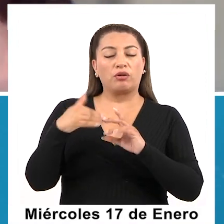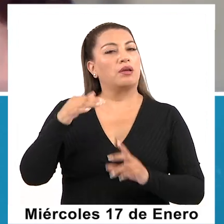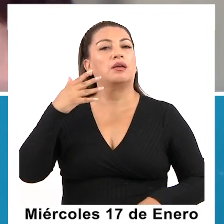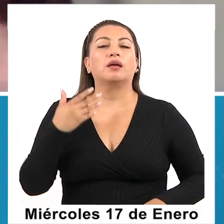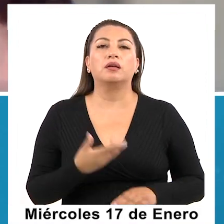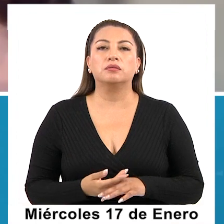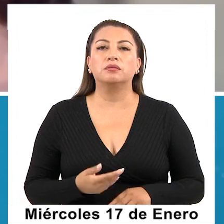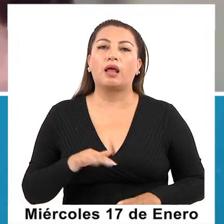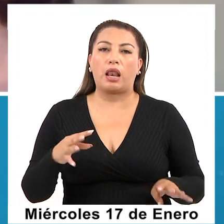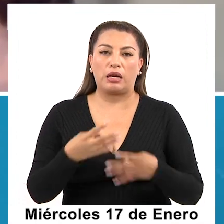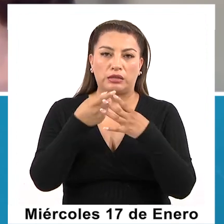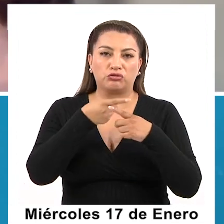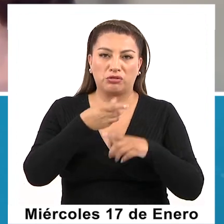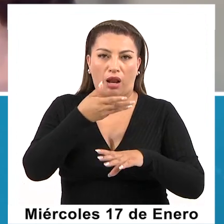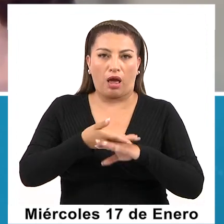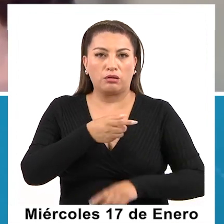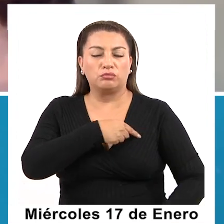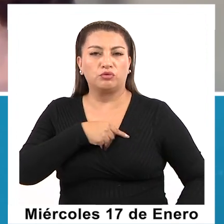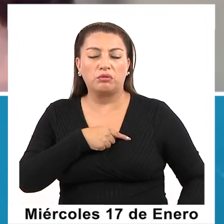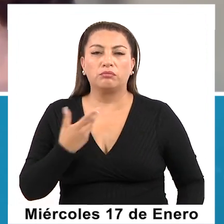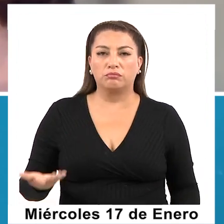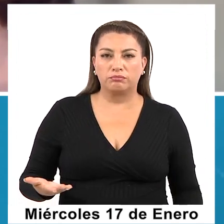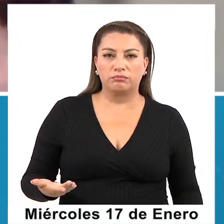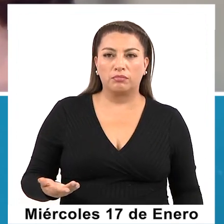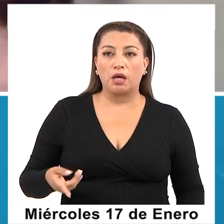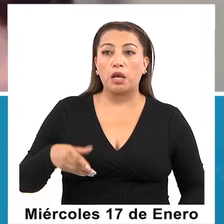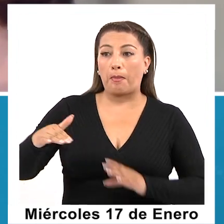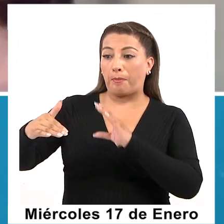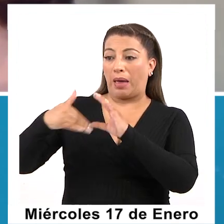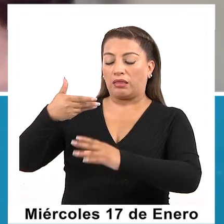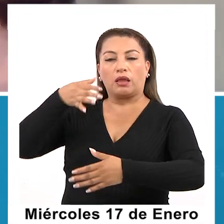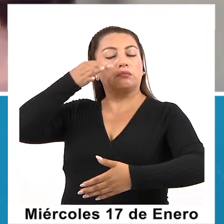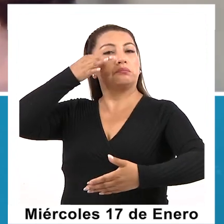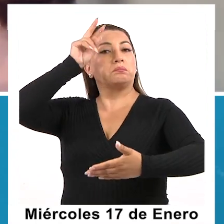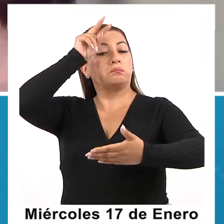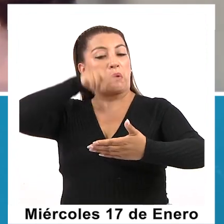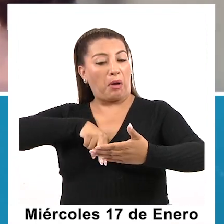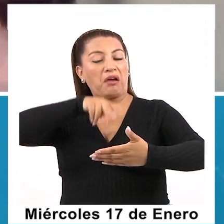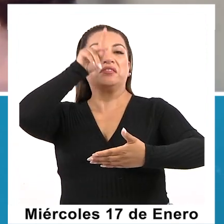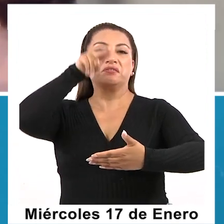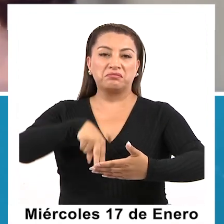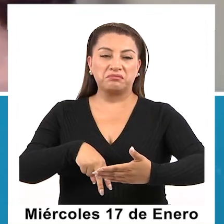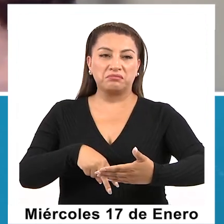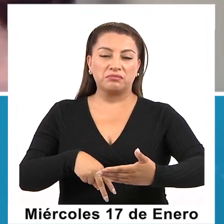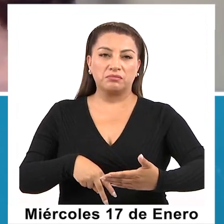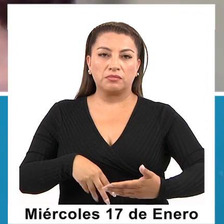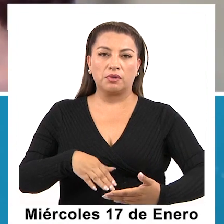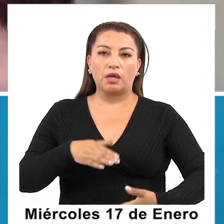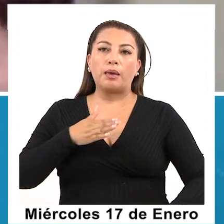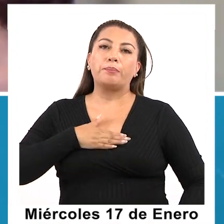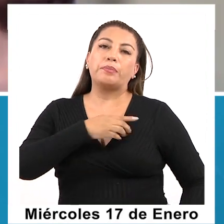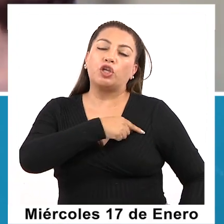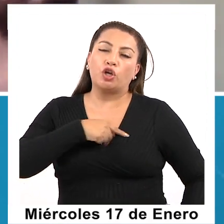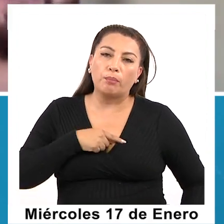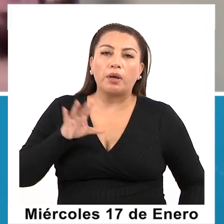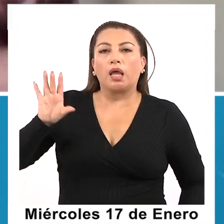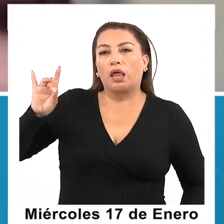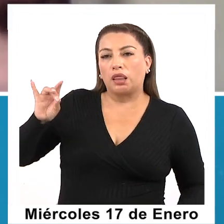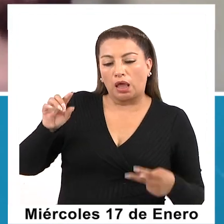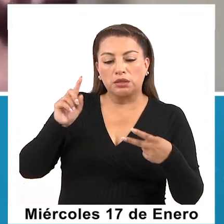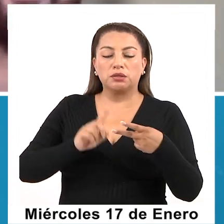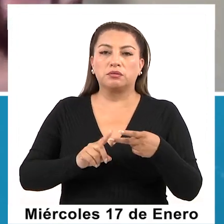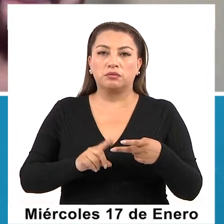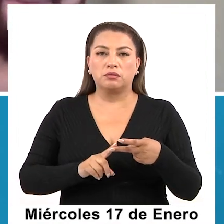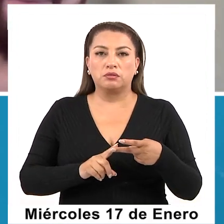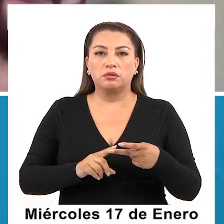aparece en ambas redes sociales. Y se envía la solicitud, yo, nombre, edad. Ya.